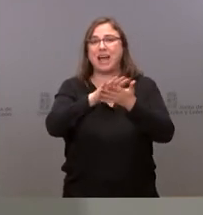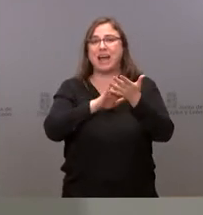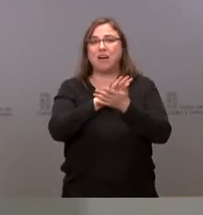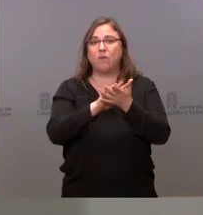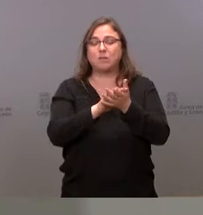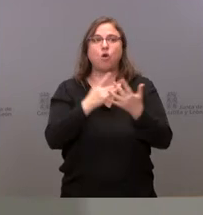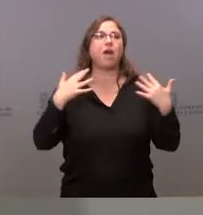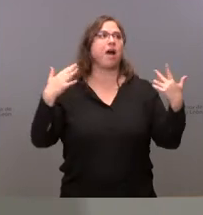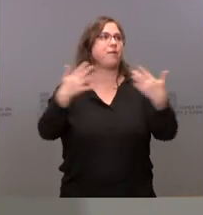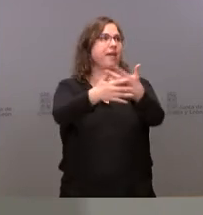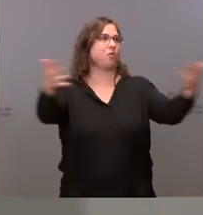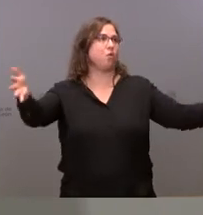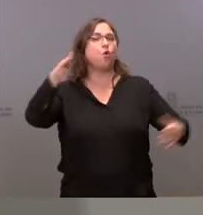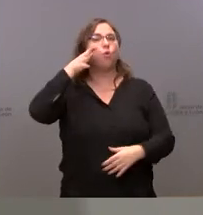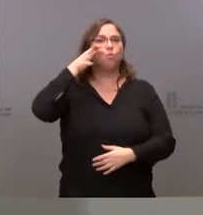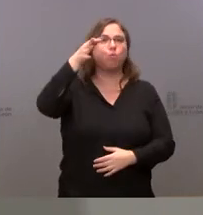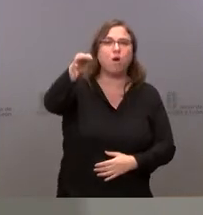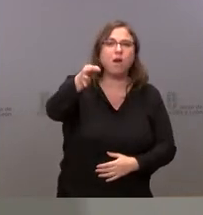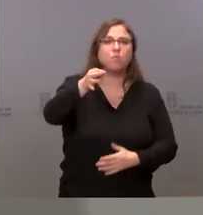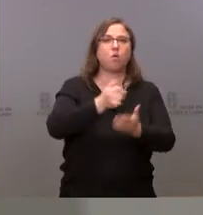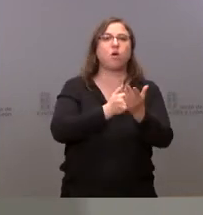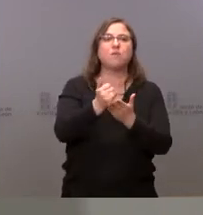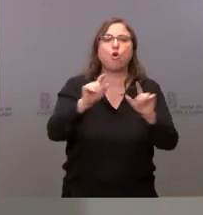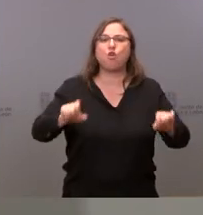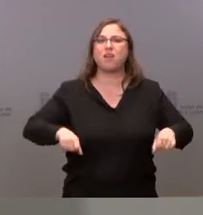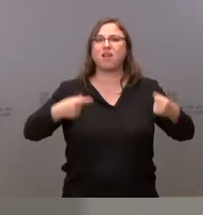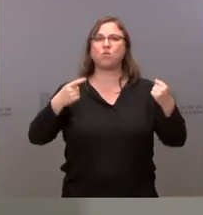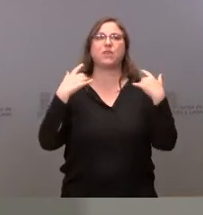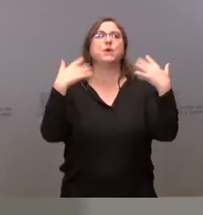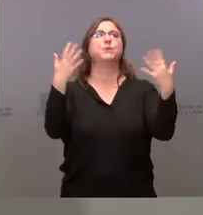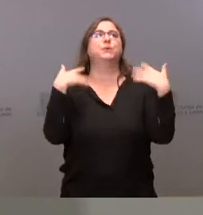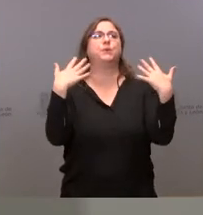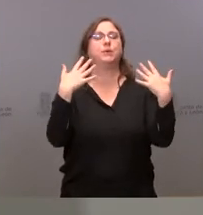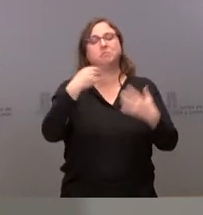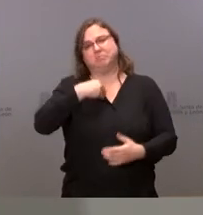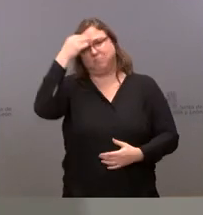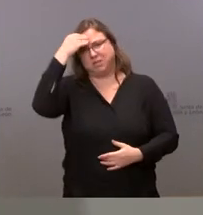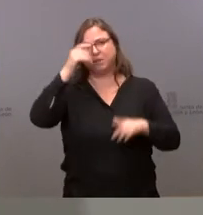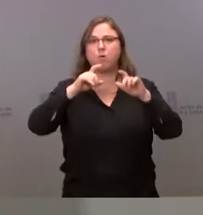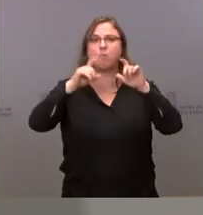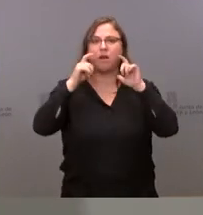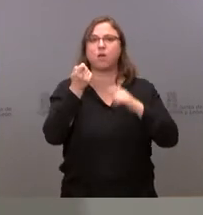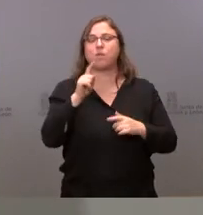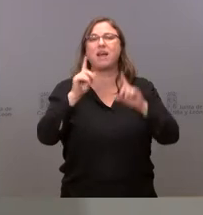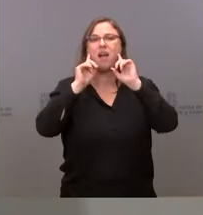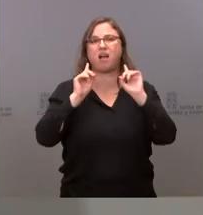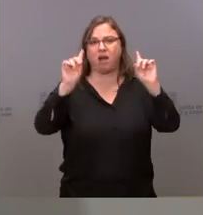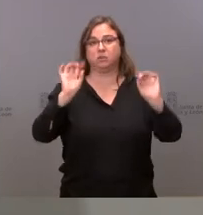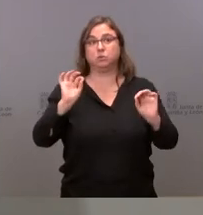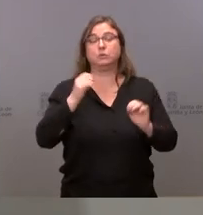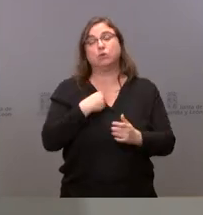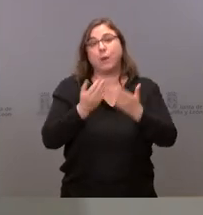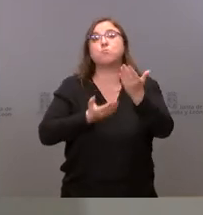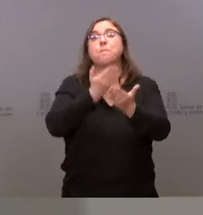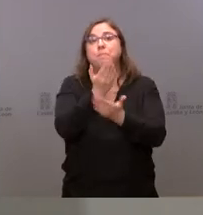espacios muy abiertos en el mundo rural o estamos hablando de espacios naturales y por tanto ahí hemos pedido esa singularidad esperemos que se nos